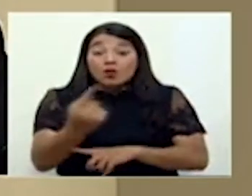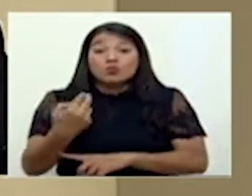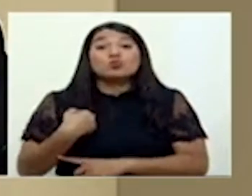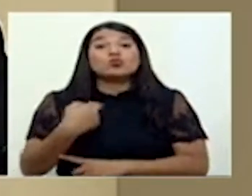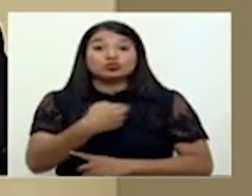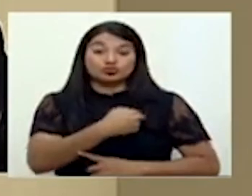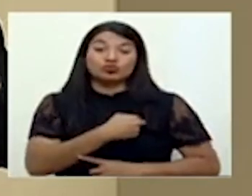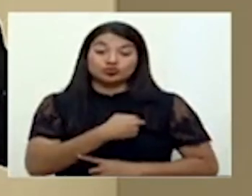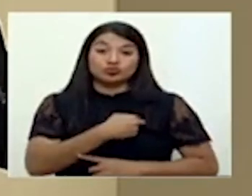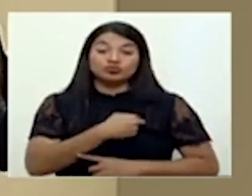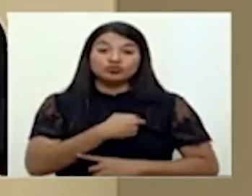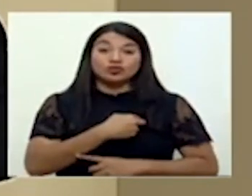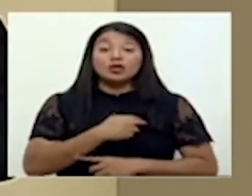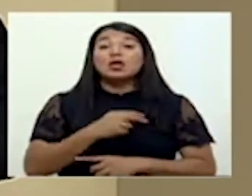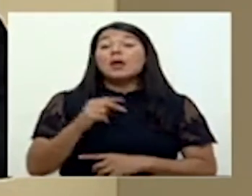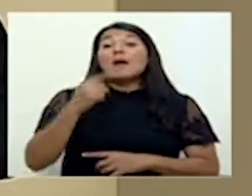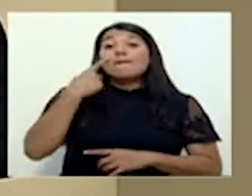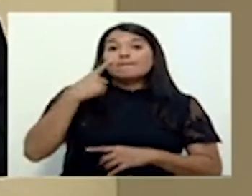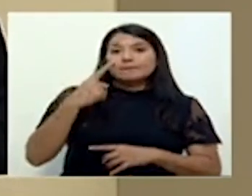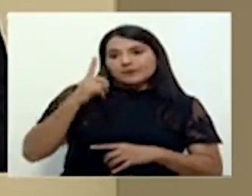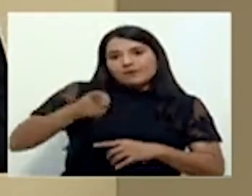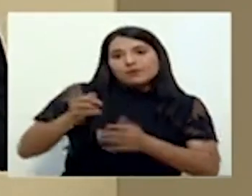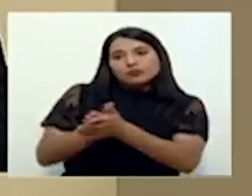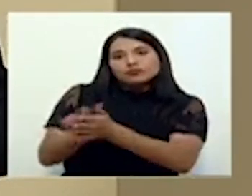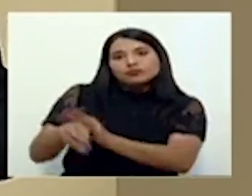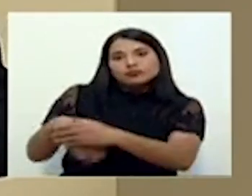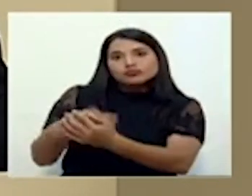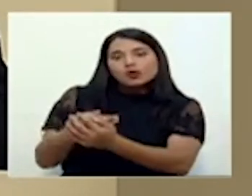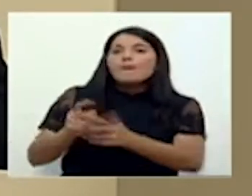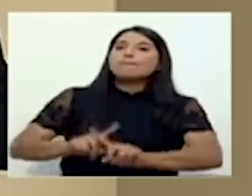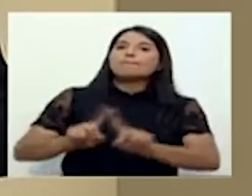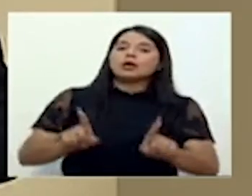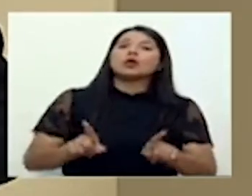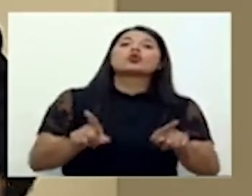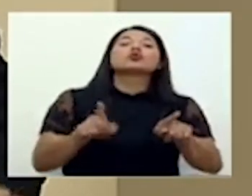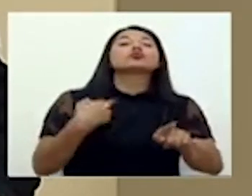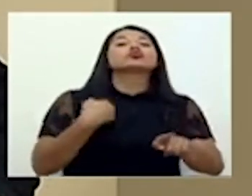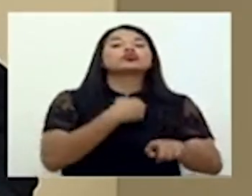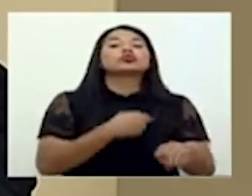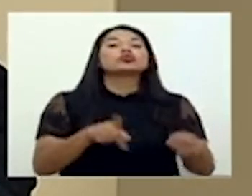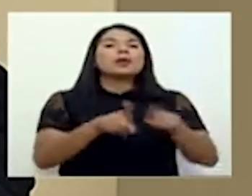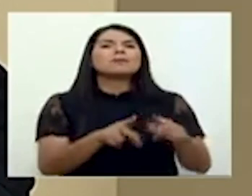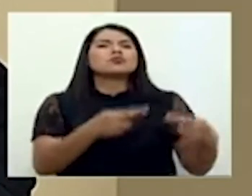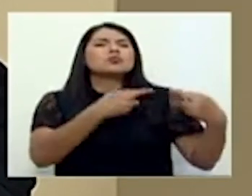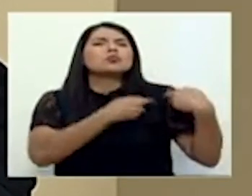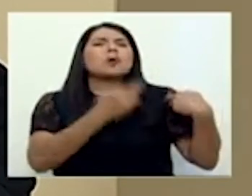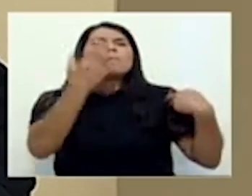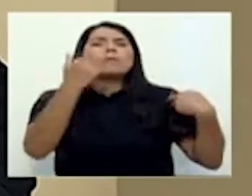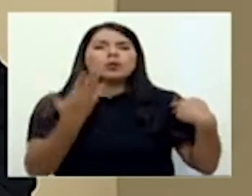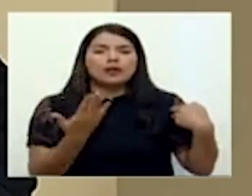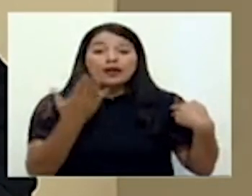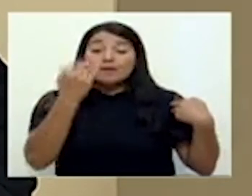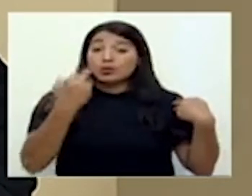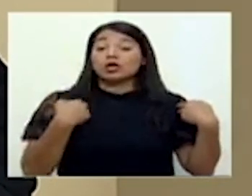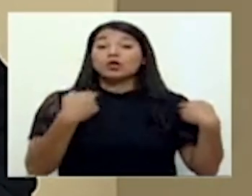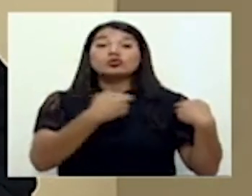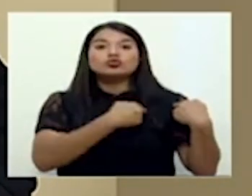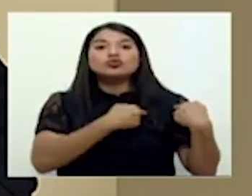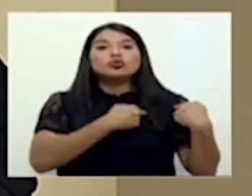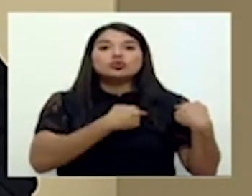Literalmente está en nuestras manos, no sólo por el lavado de manos, sino porque nosotros somos los que vamos a determinar si podemos